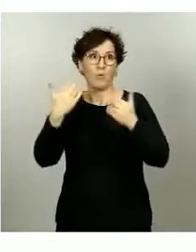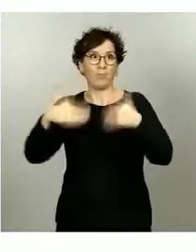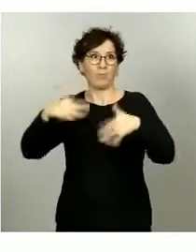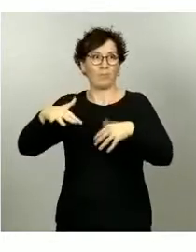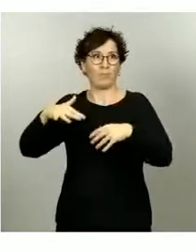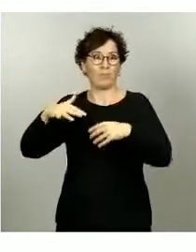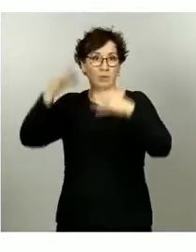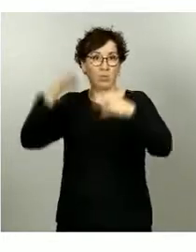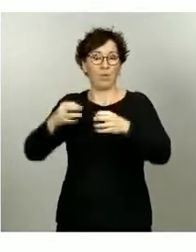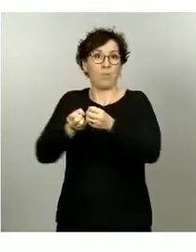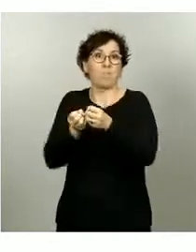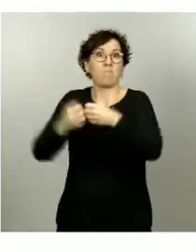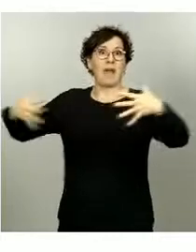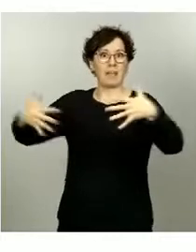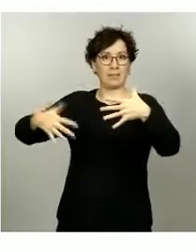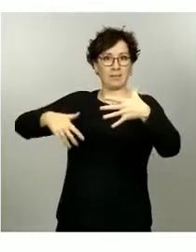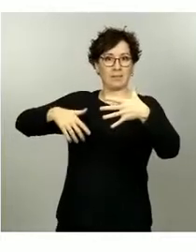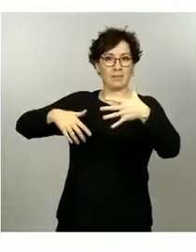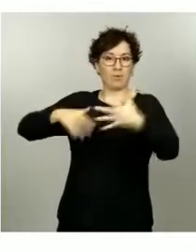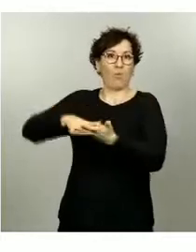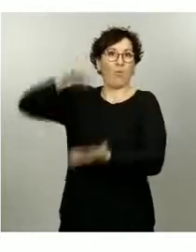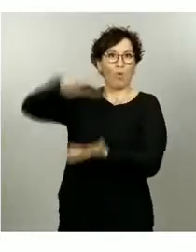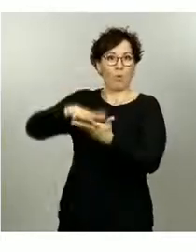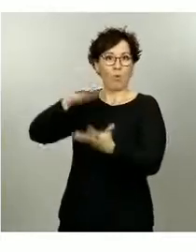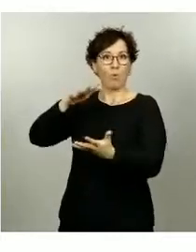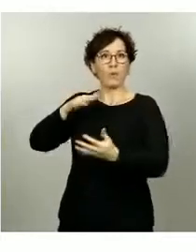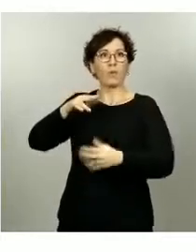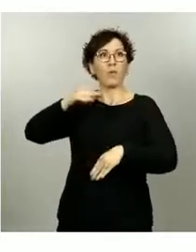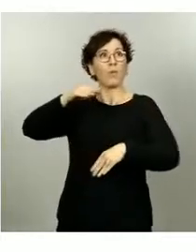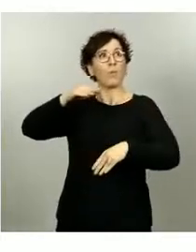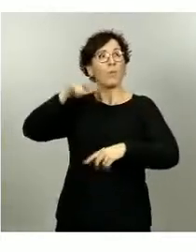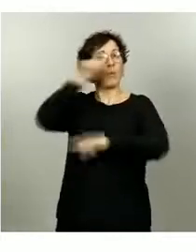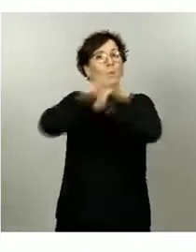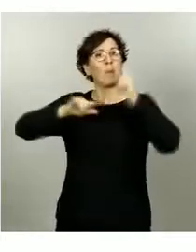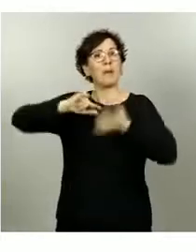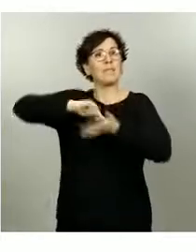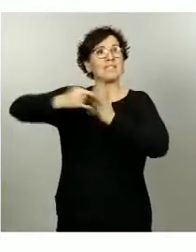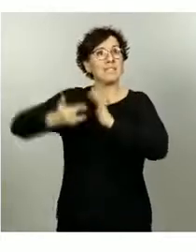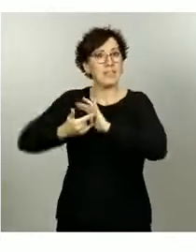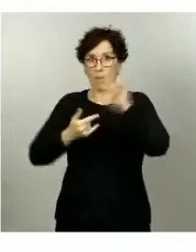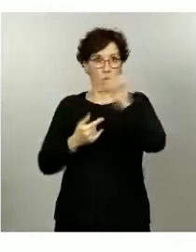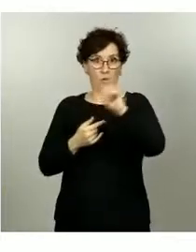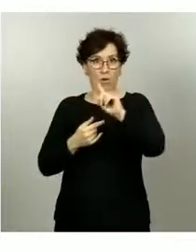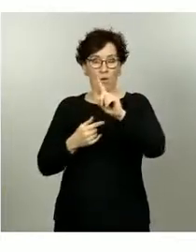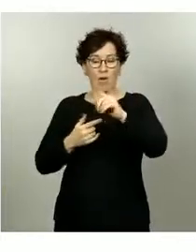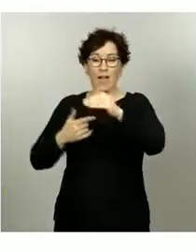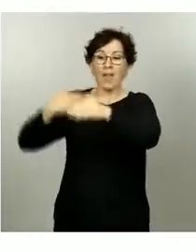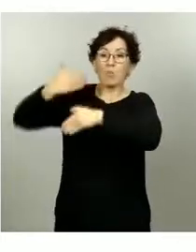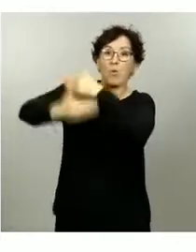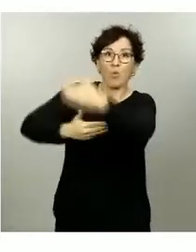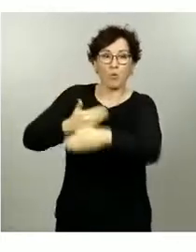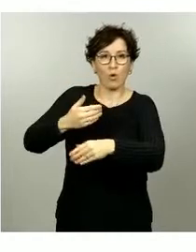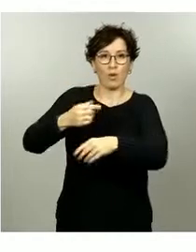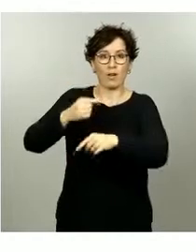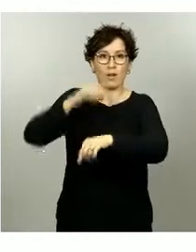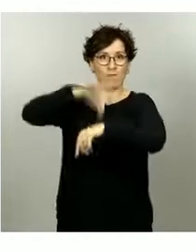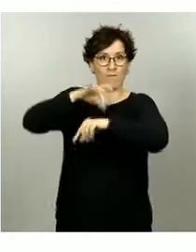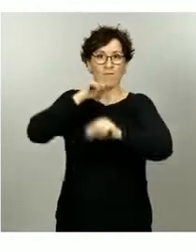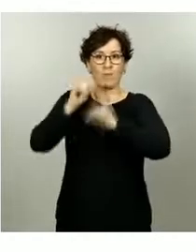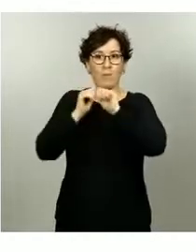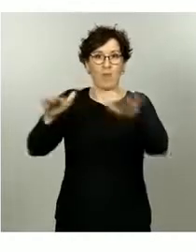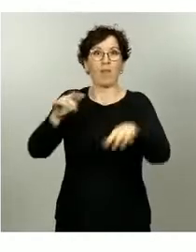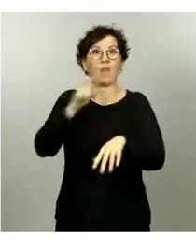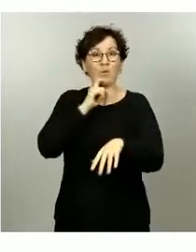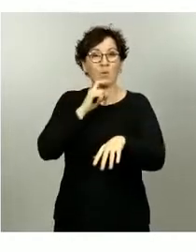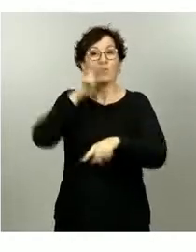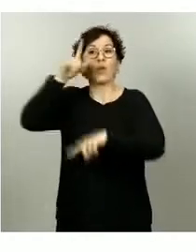autónomas han tenido menor capacidad de detección, entre otras cosas también por el volumen de la epidemia en ellas mismas, no es un problema del sistema, sino es un